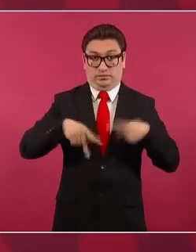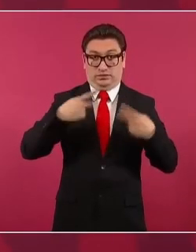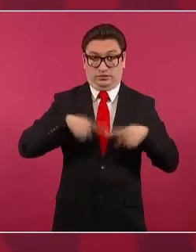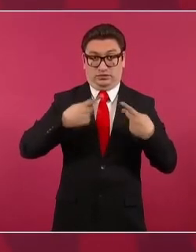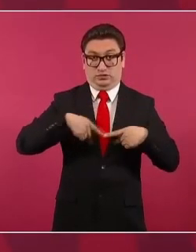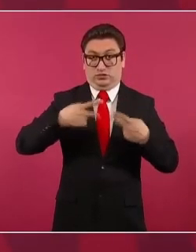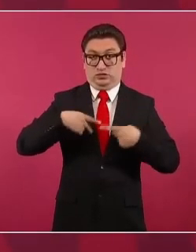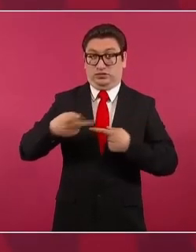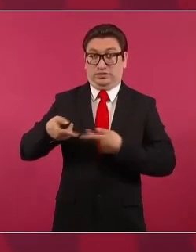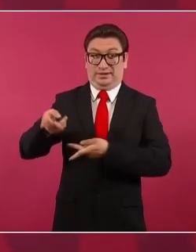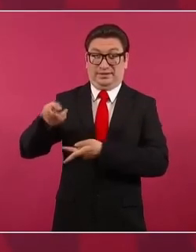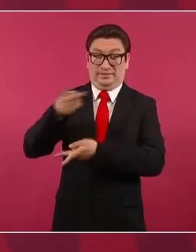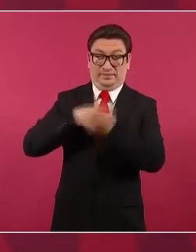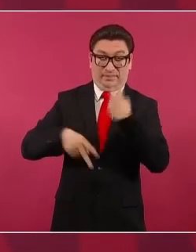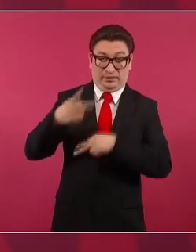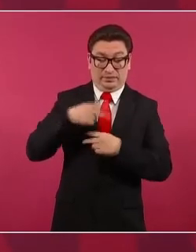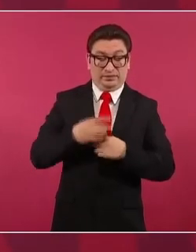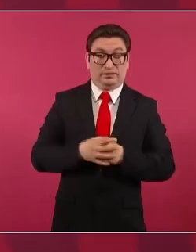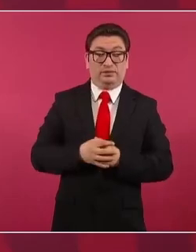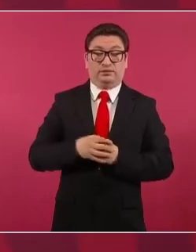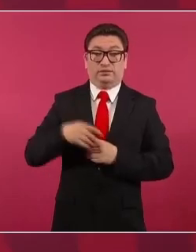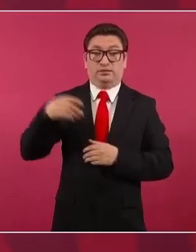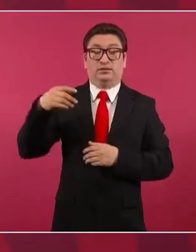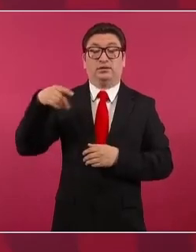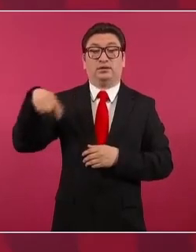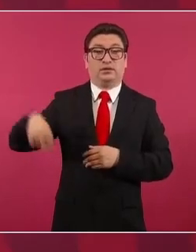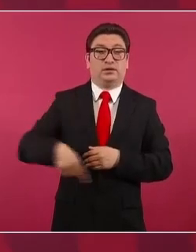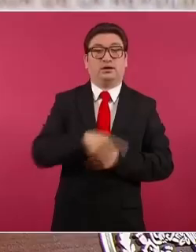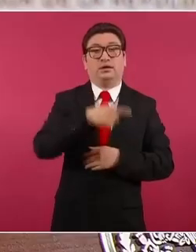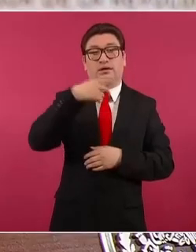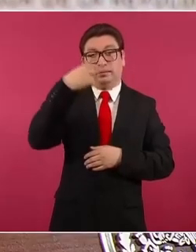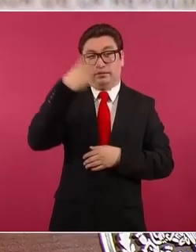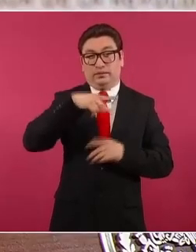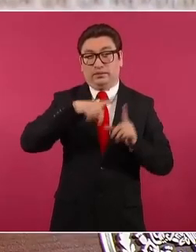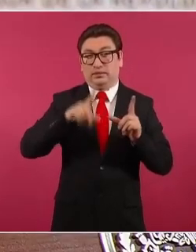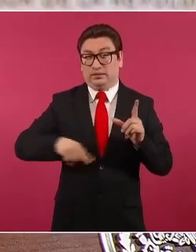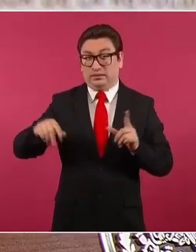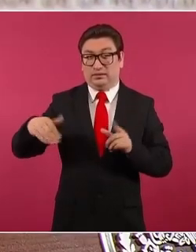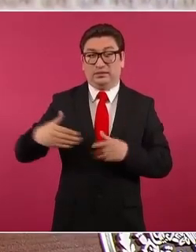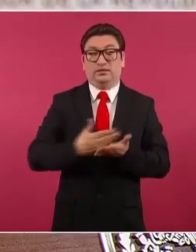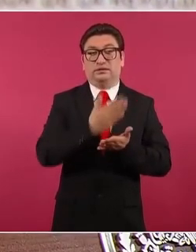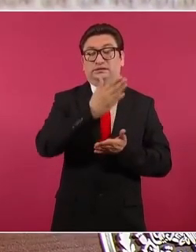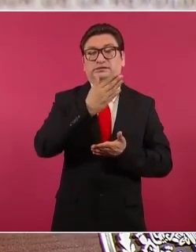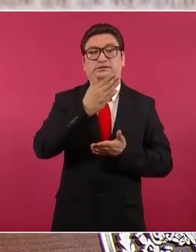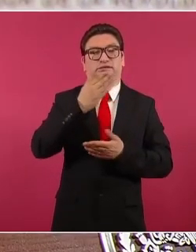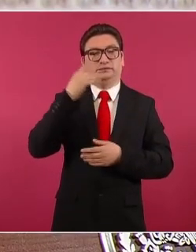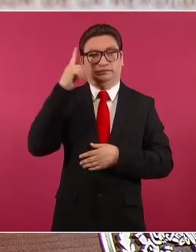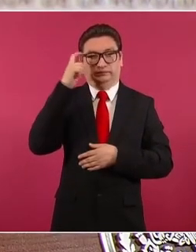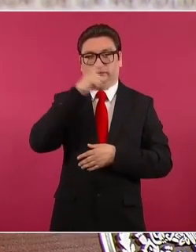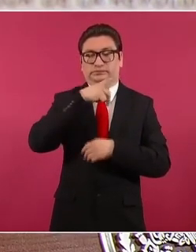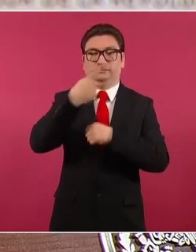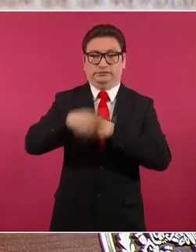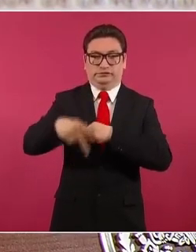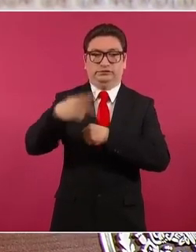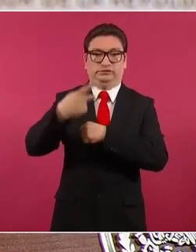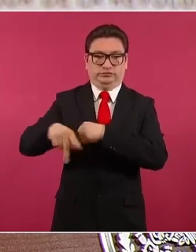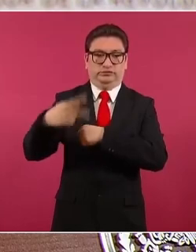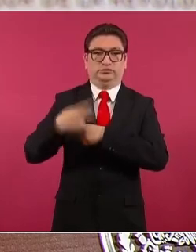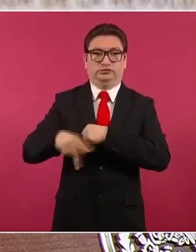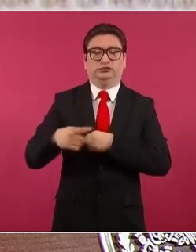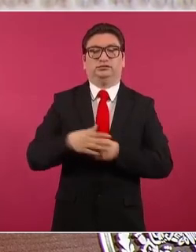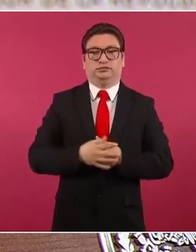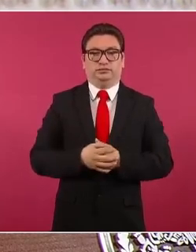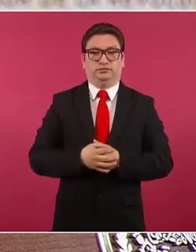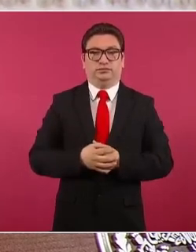travesía, que es además muy riesgosa, porque que tienen que